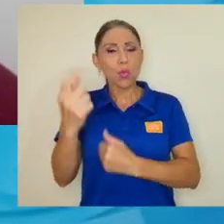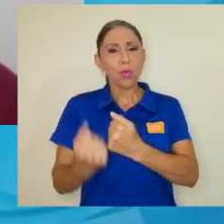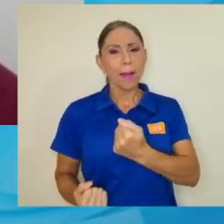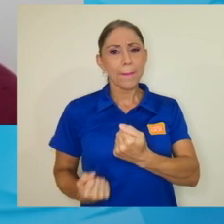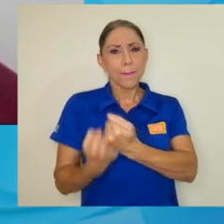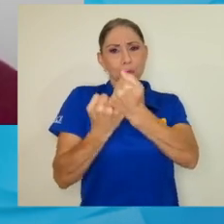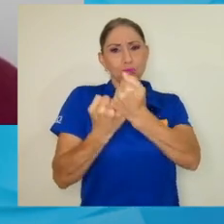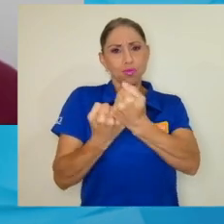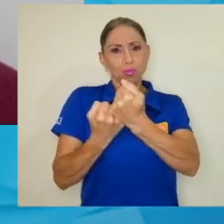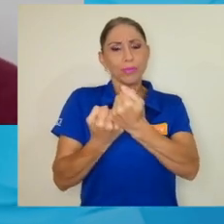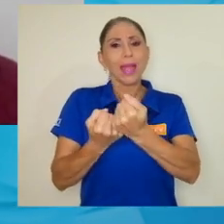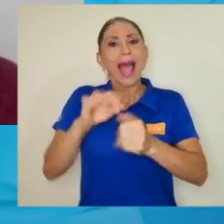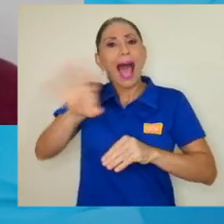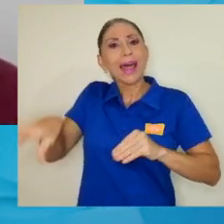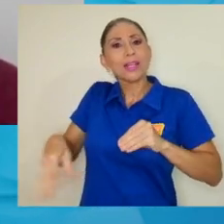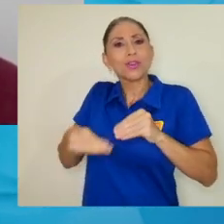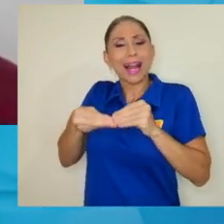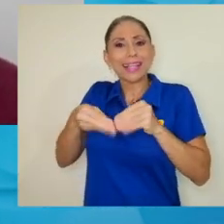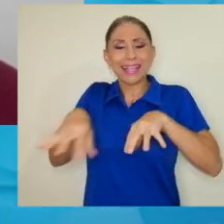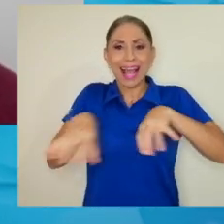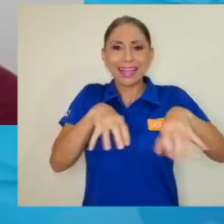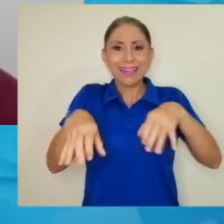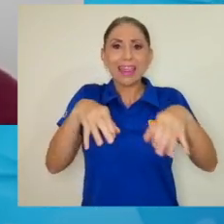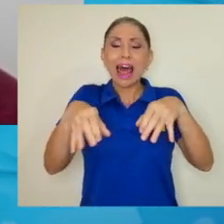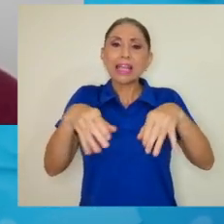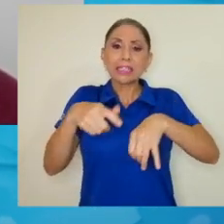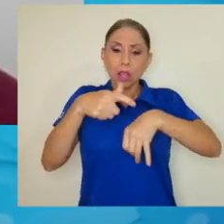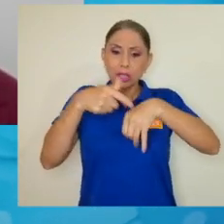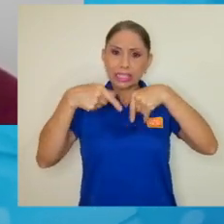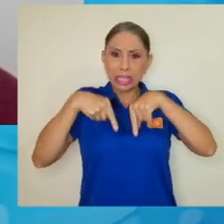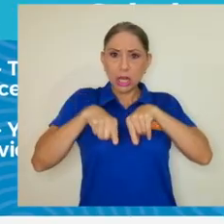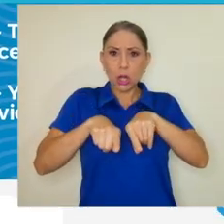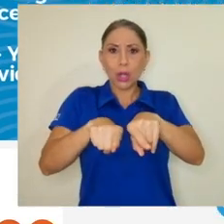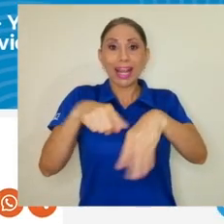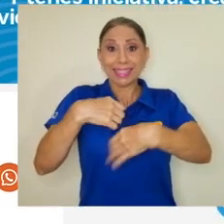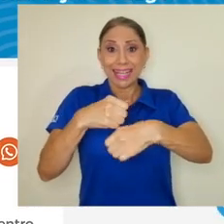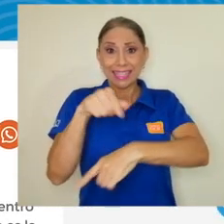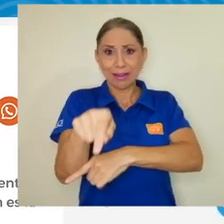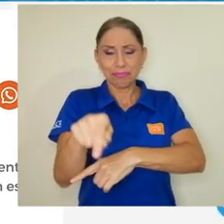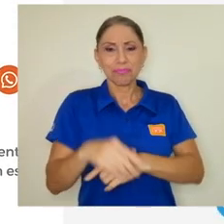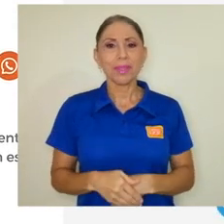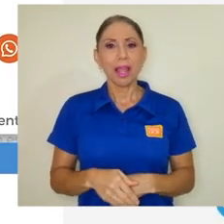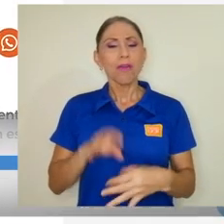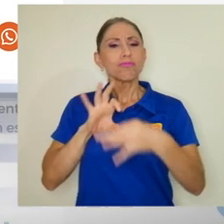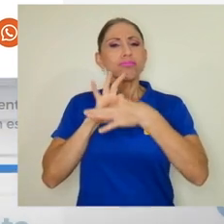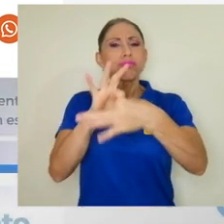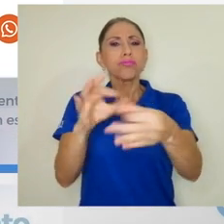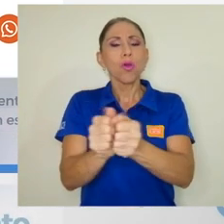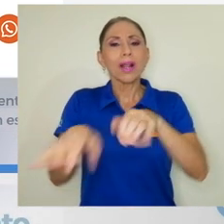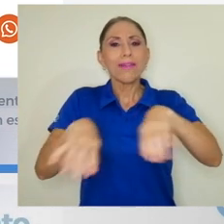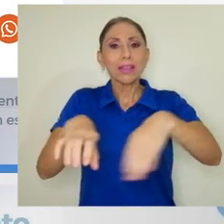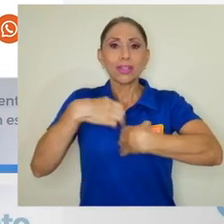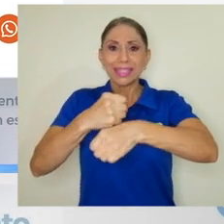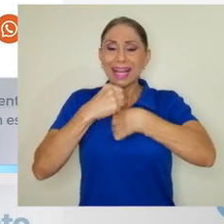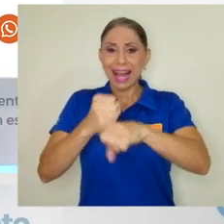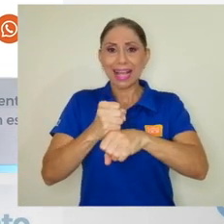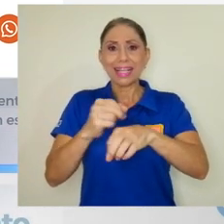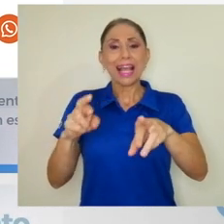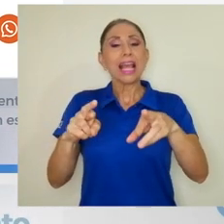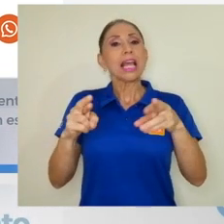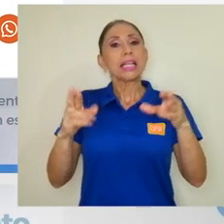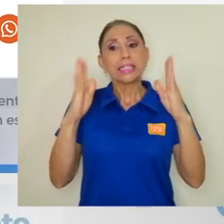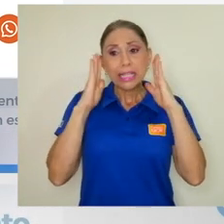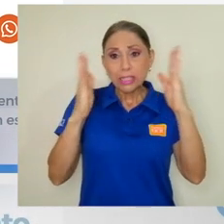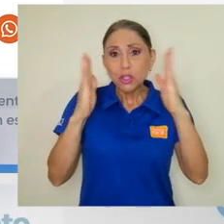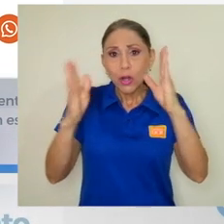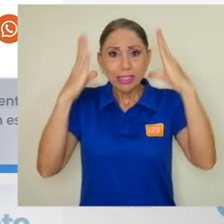adicional a las actividades sincrónicas que se harán en la feria. En el marco del evento se desarrollarán sesiones informativas y